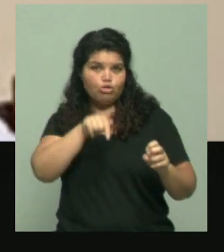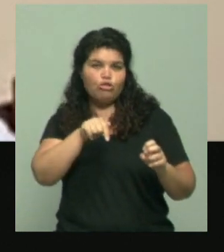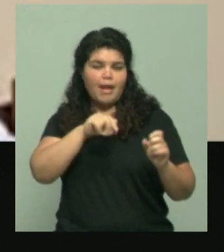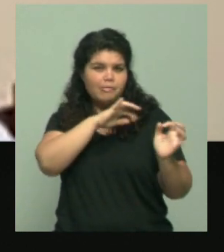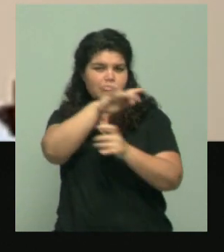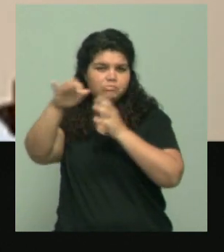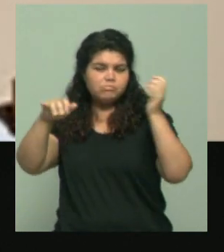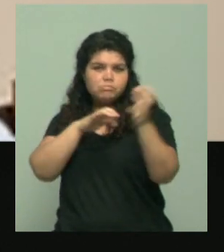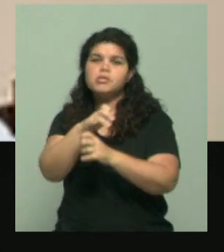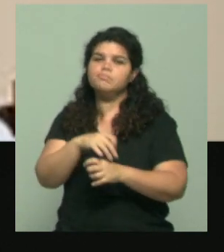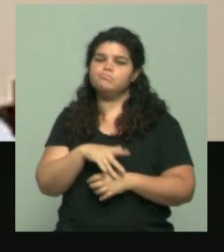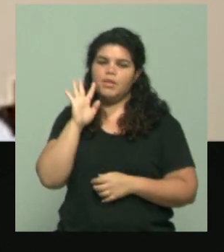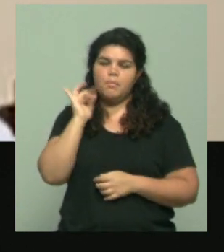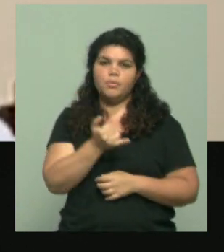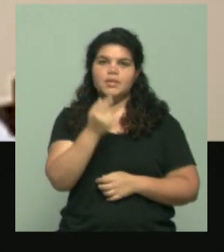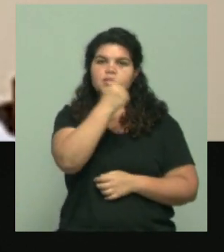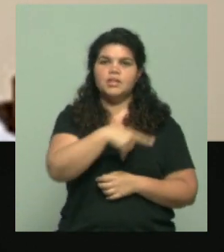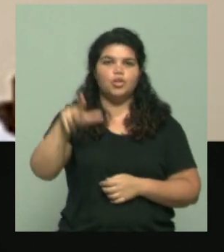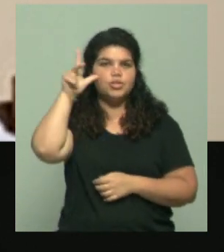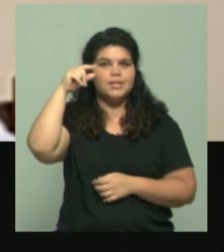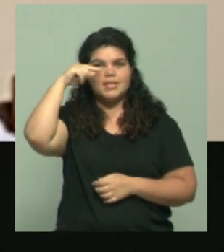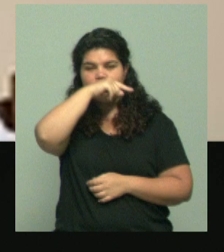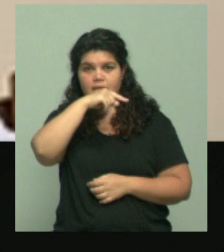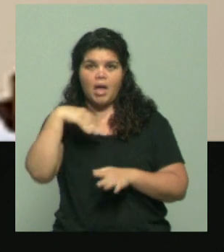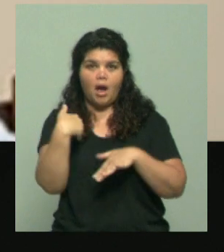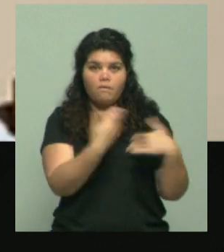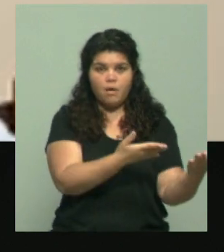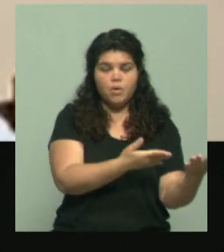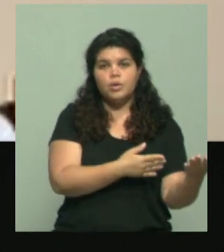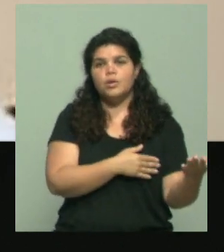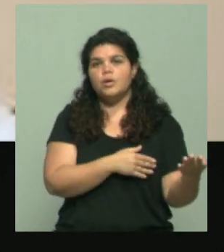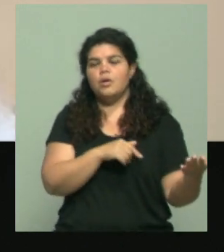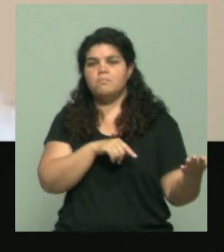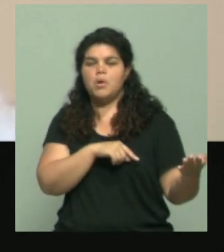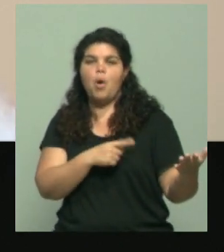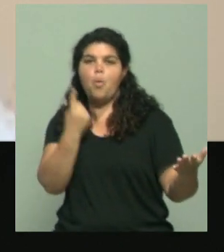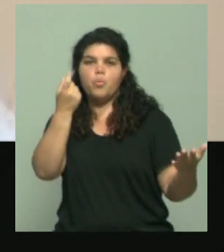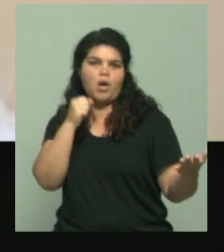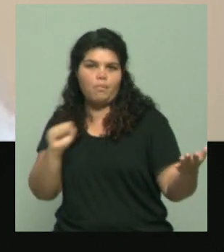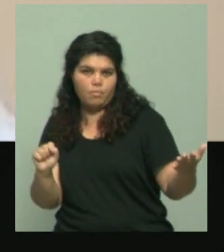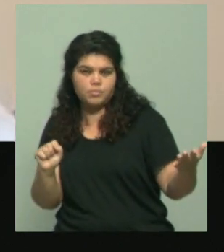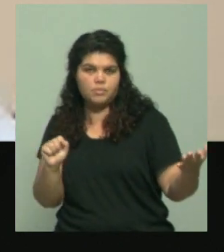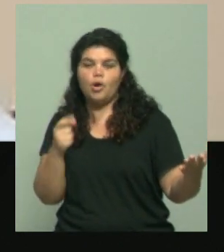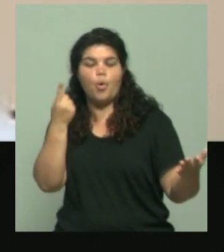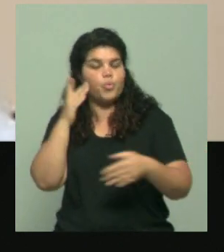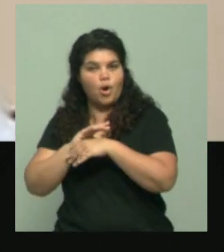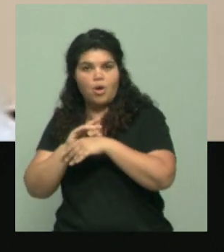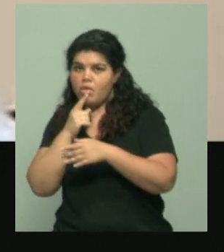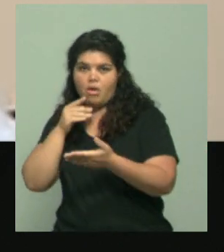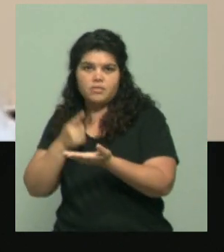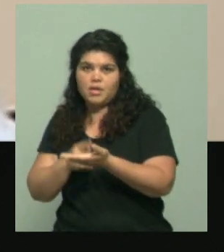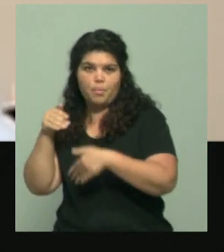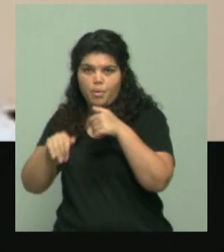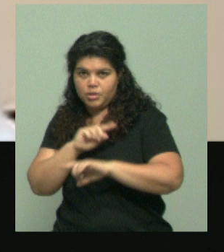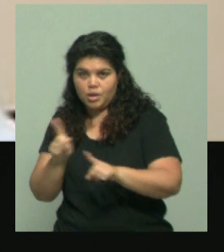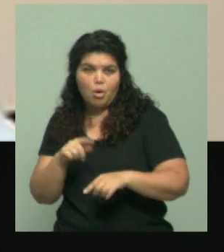creo que los números hablan por sí solos, 187 votos a favor, dos en contra y una abstención de Moldavia. Bueno, en ese marco yo creo que fue un voto